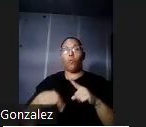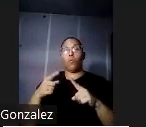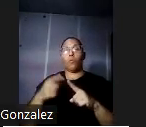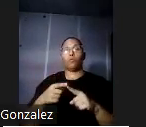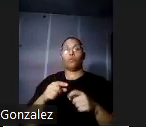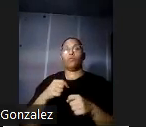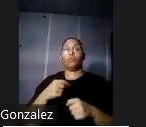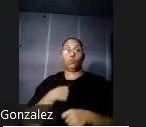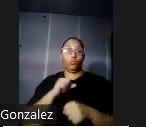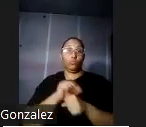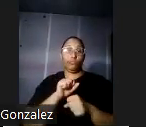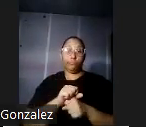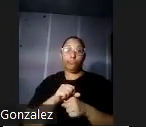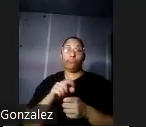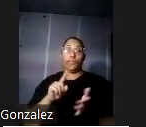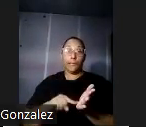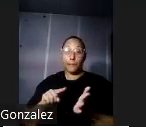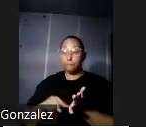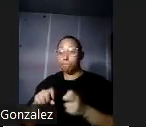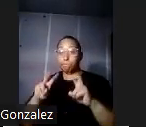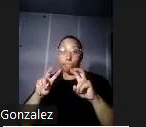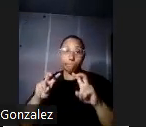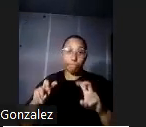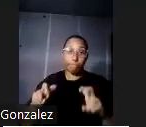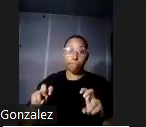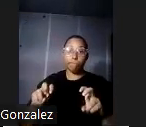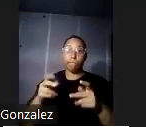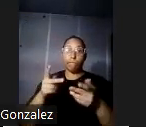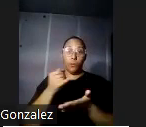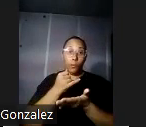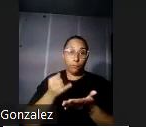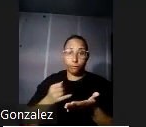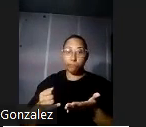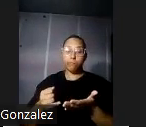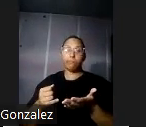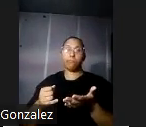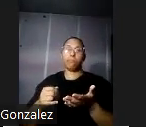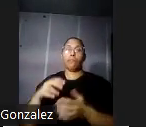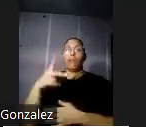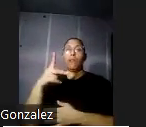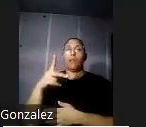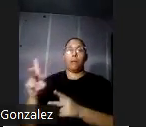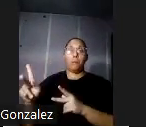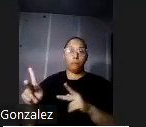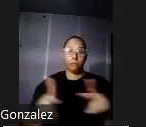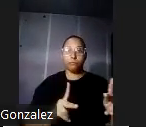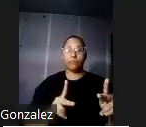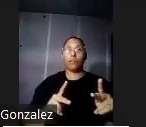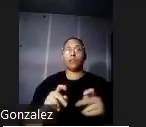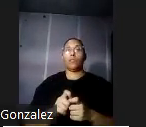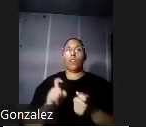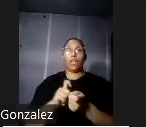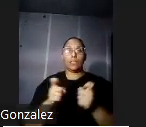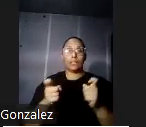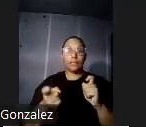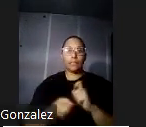yo tuve examinar el plano de restauración y gracias al plano y a las notas